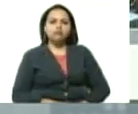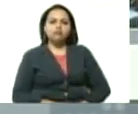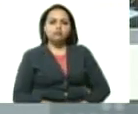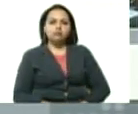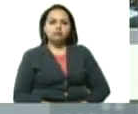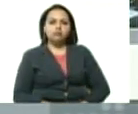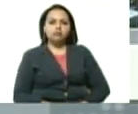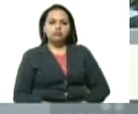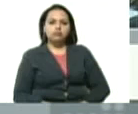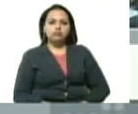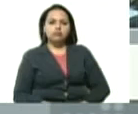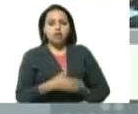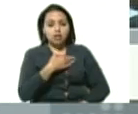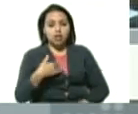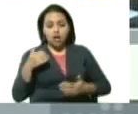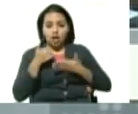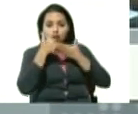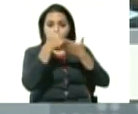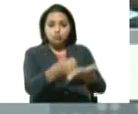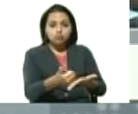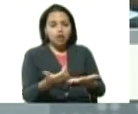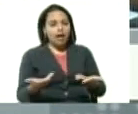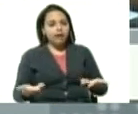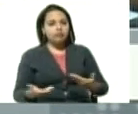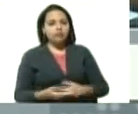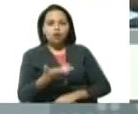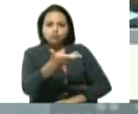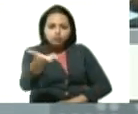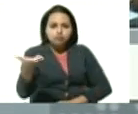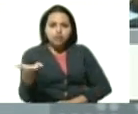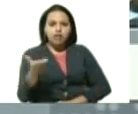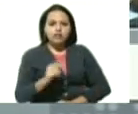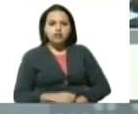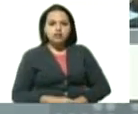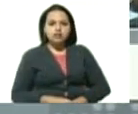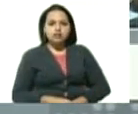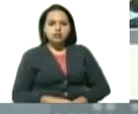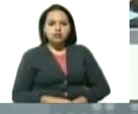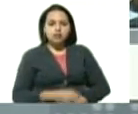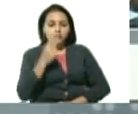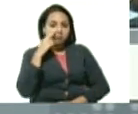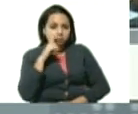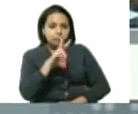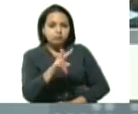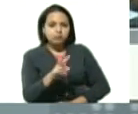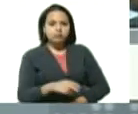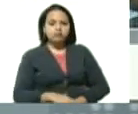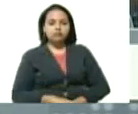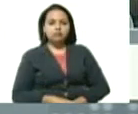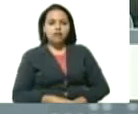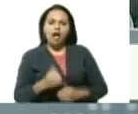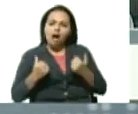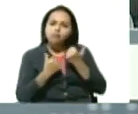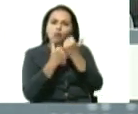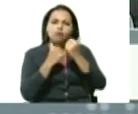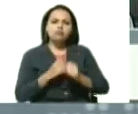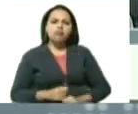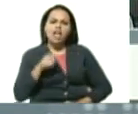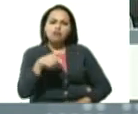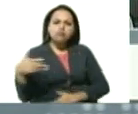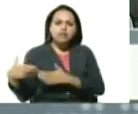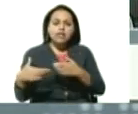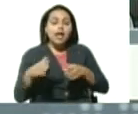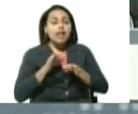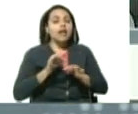y le pido ayuda a ustedes compatriotas que me escuchan apoyo esto es una batalla